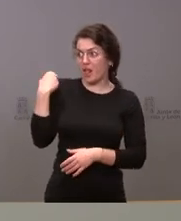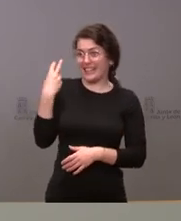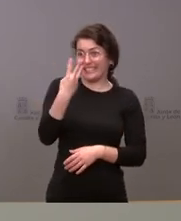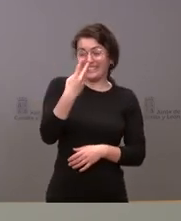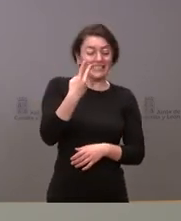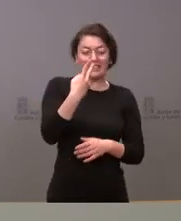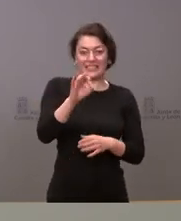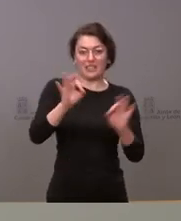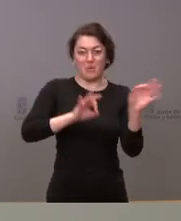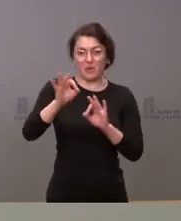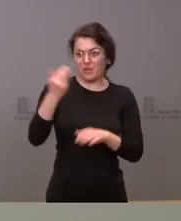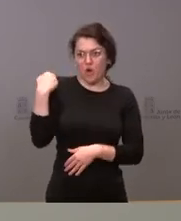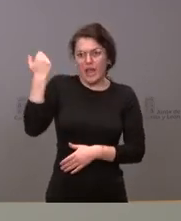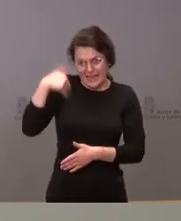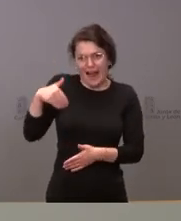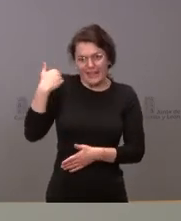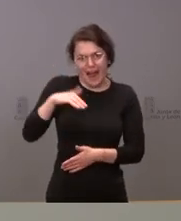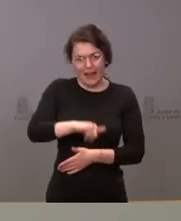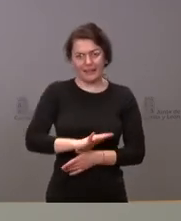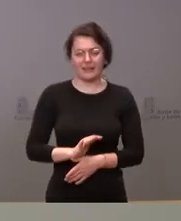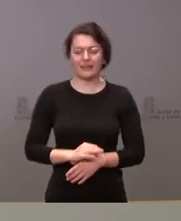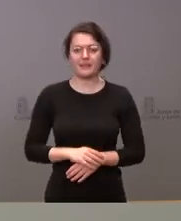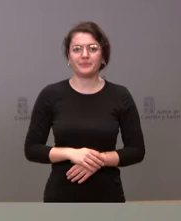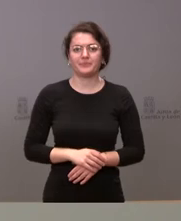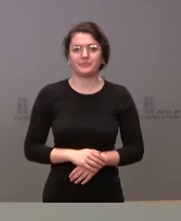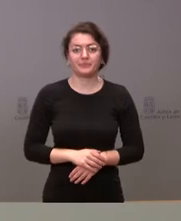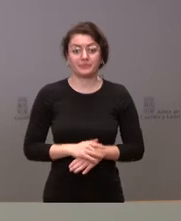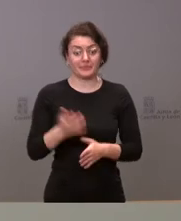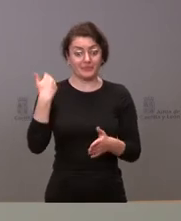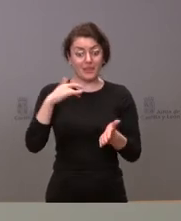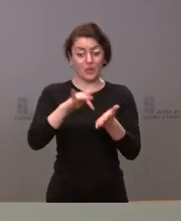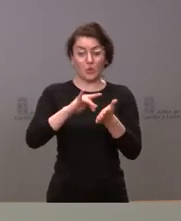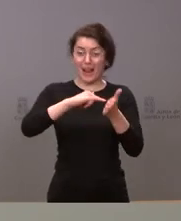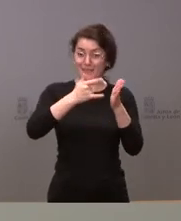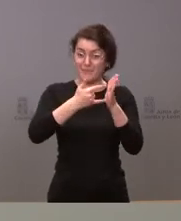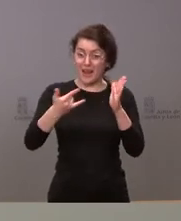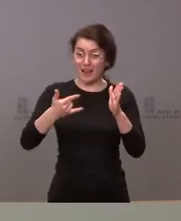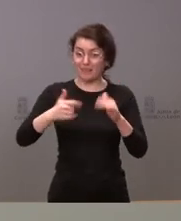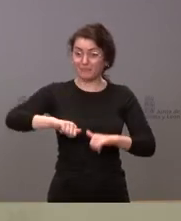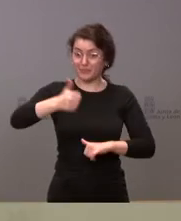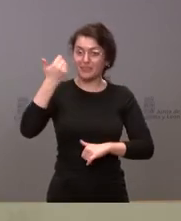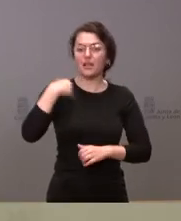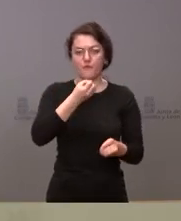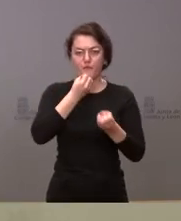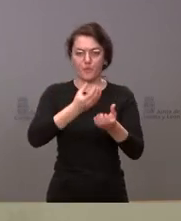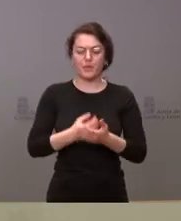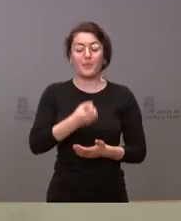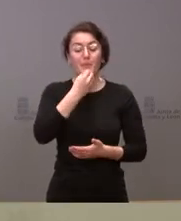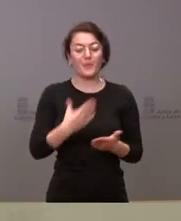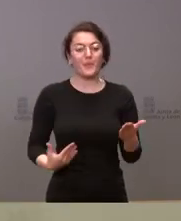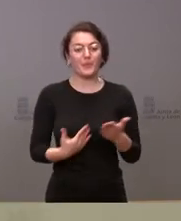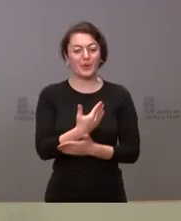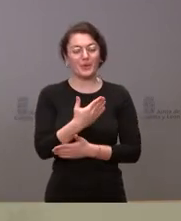circunstancias y en momento en que este plan se apruebe pues les informaremos con todo detalle del mismo Hola, sí, buenos días nos decía